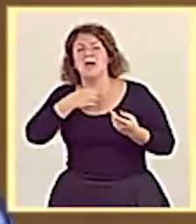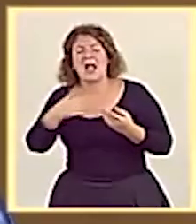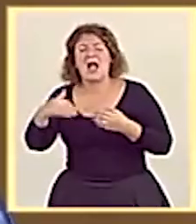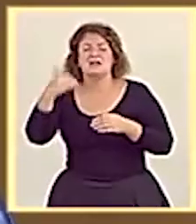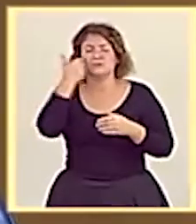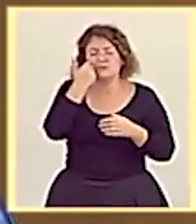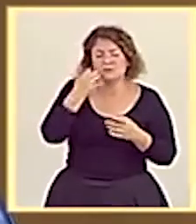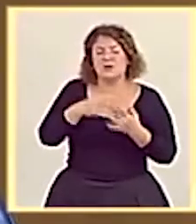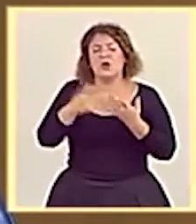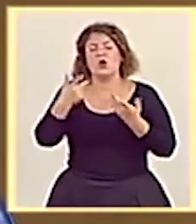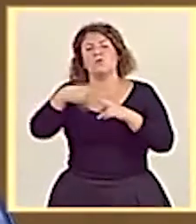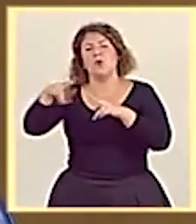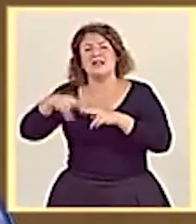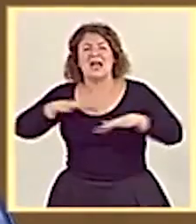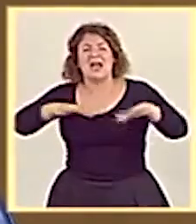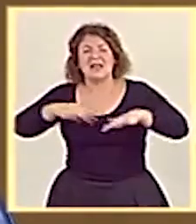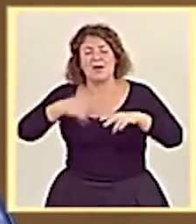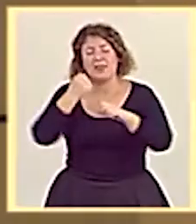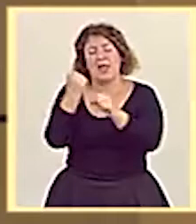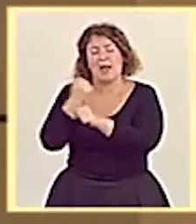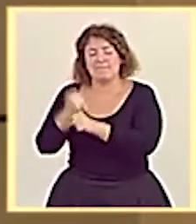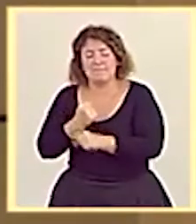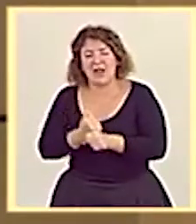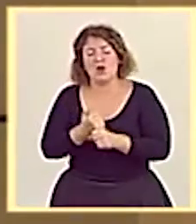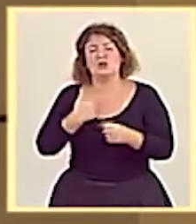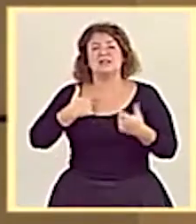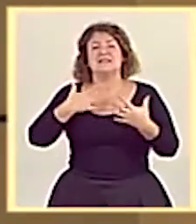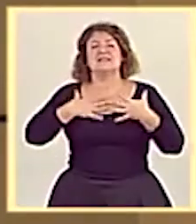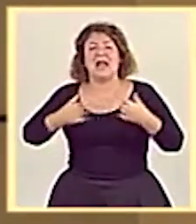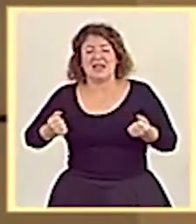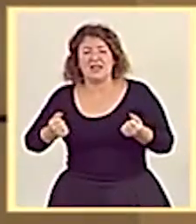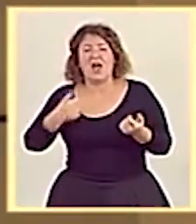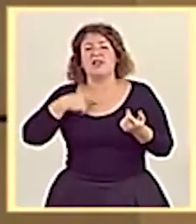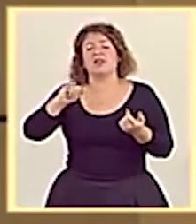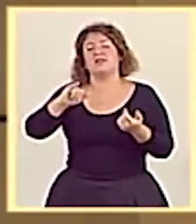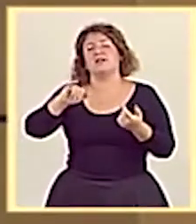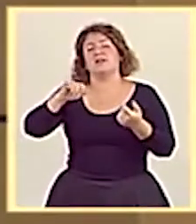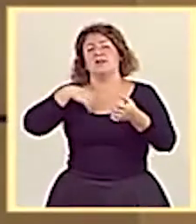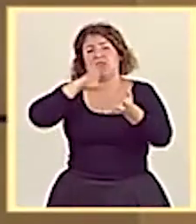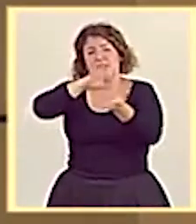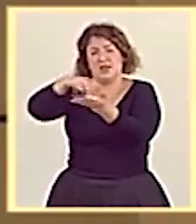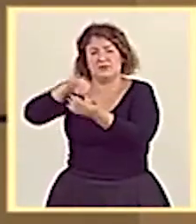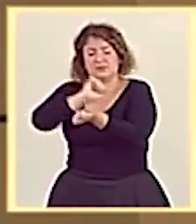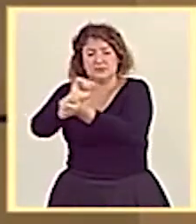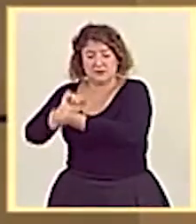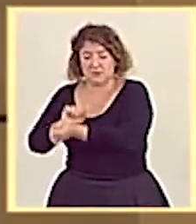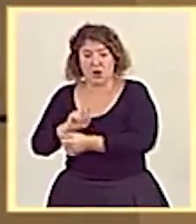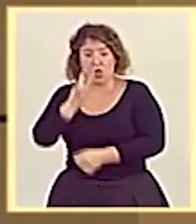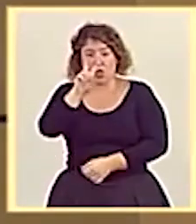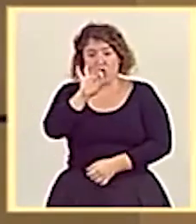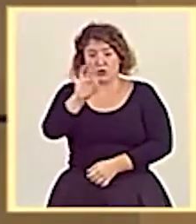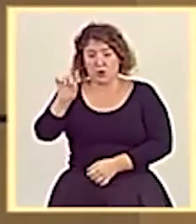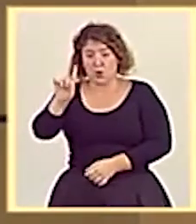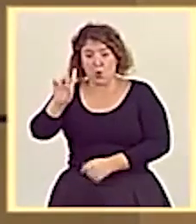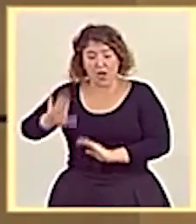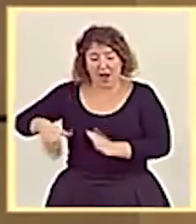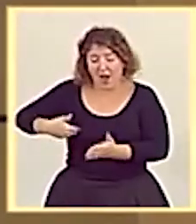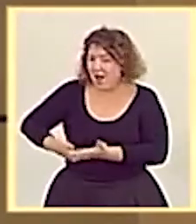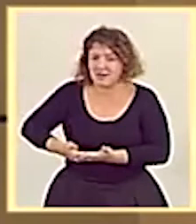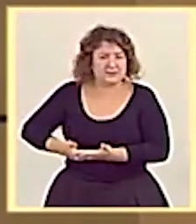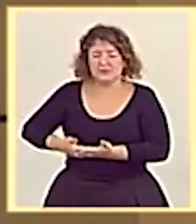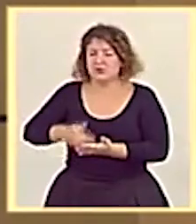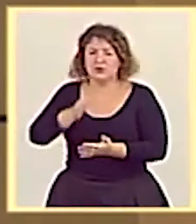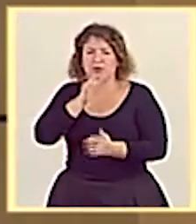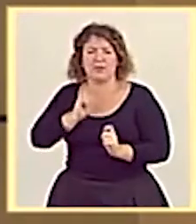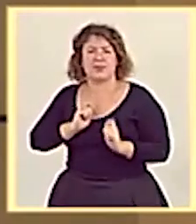penitenciaria e inspección de trabajo. Desde 2001 no ha habido ningún traspaso de competencias a la comunidad foral de